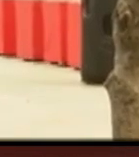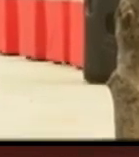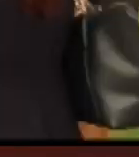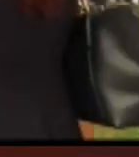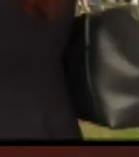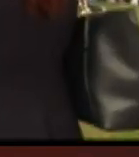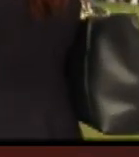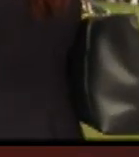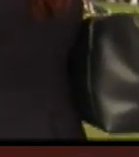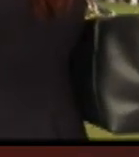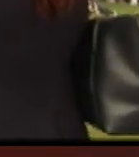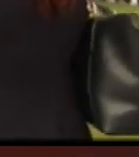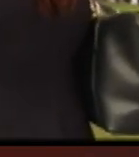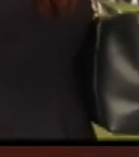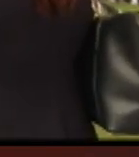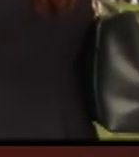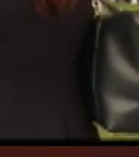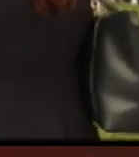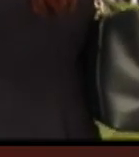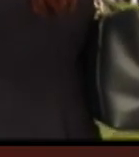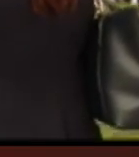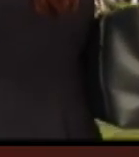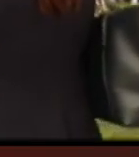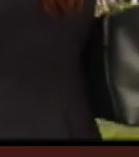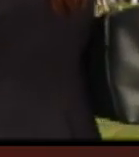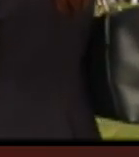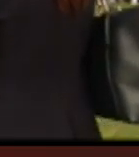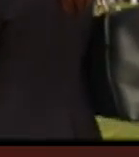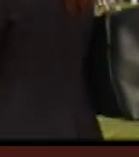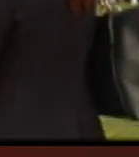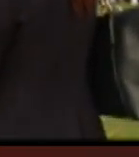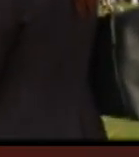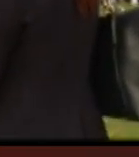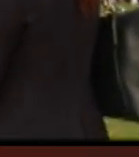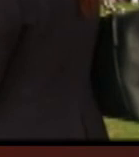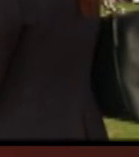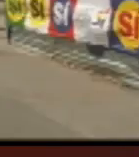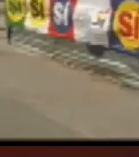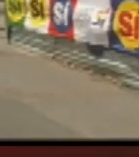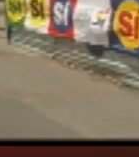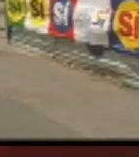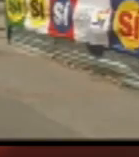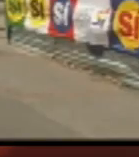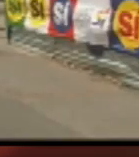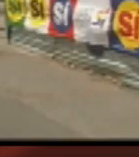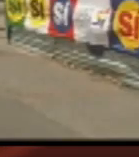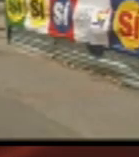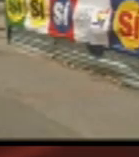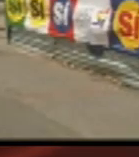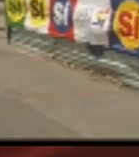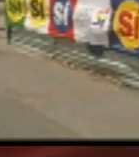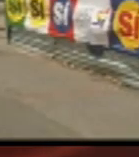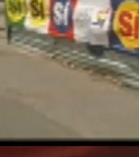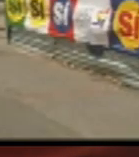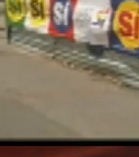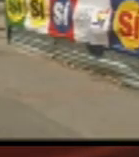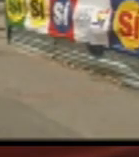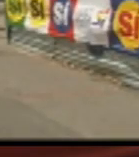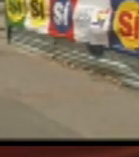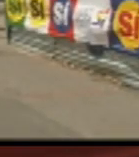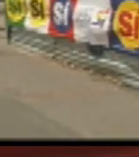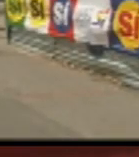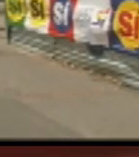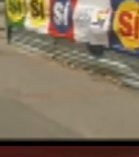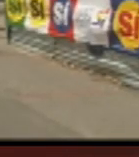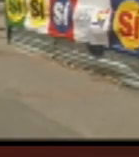la pregunta que se hace el mundo entero la respuesta no es fácil pero